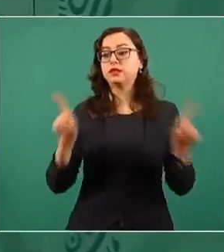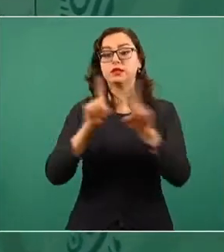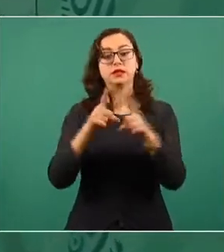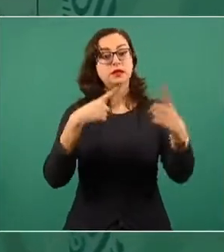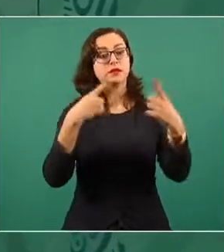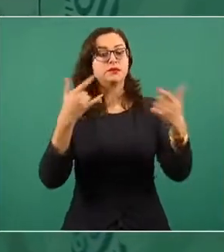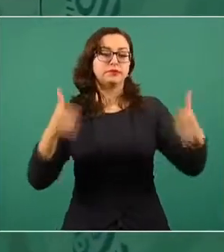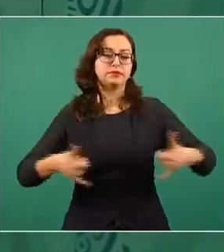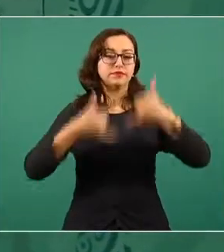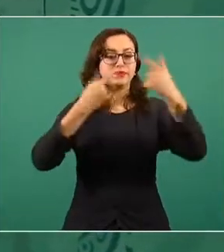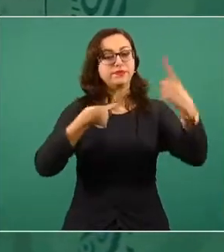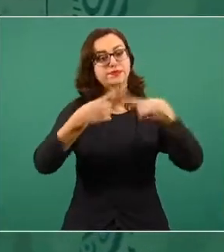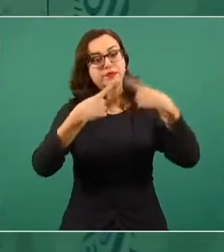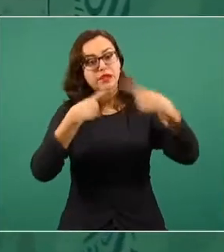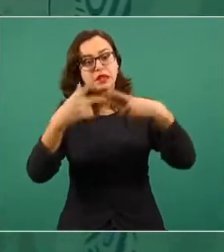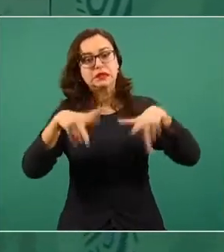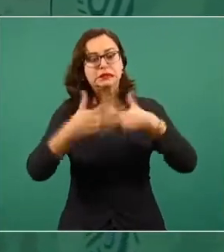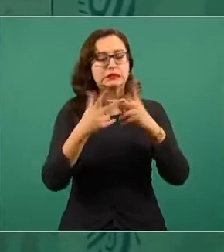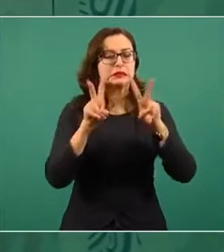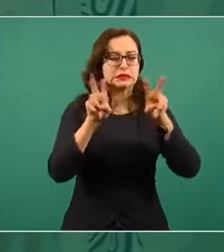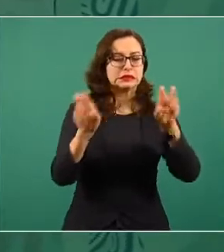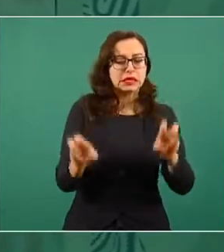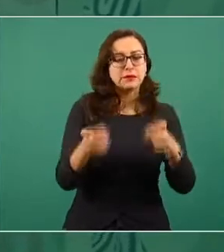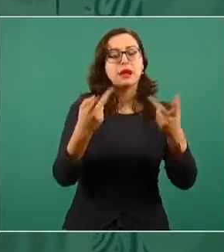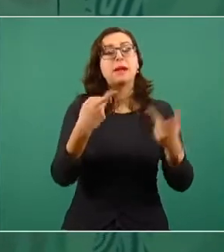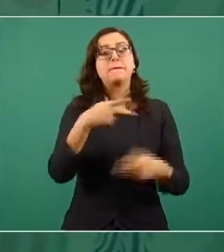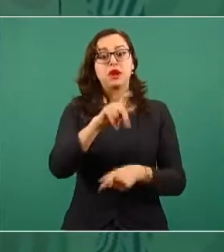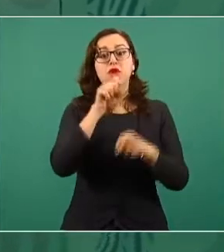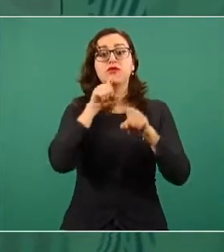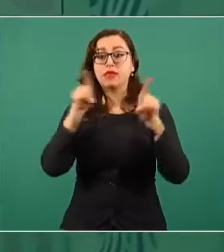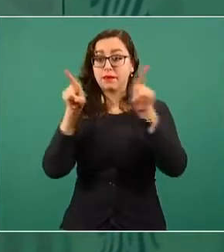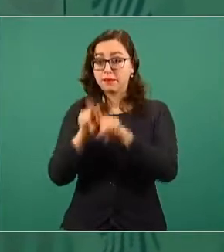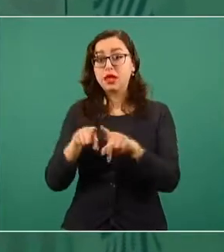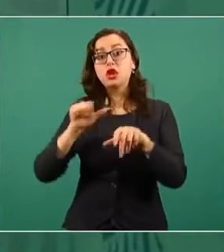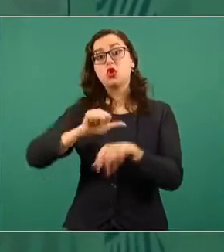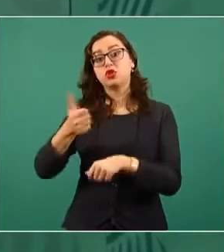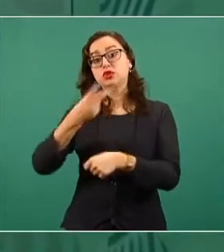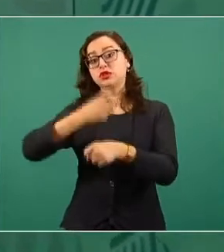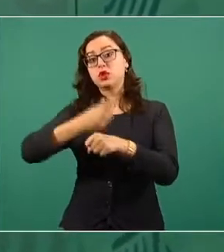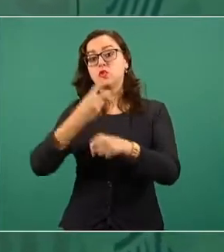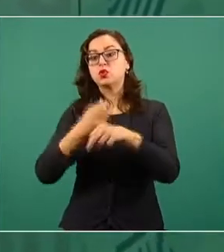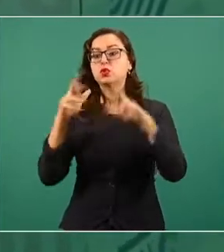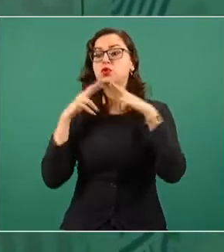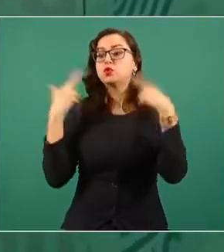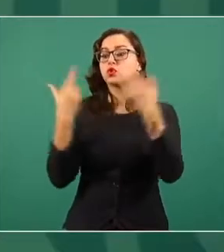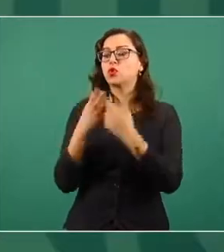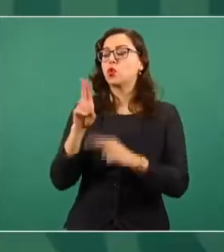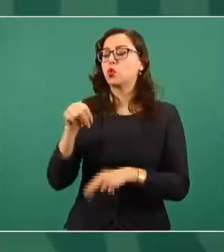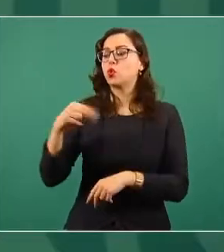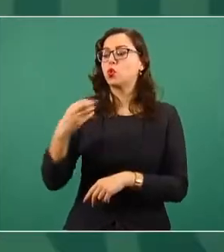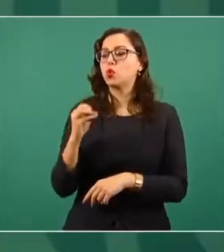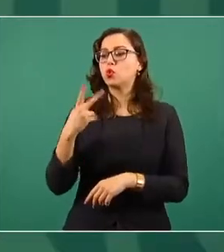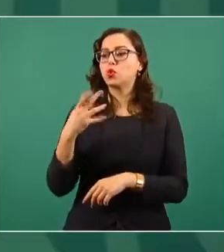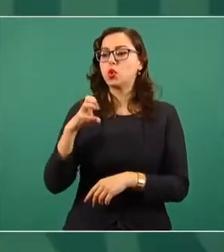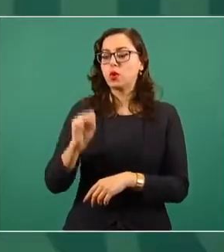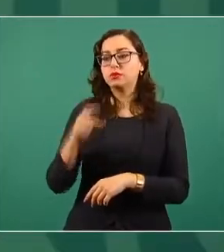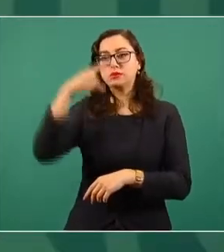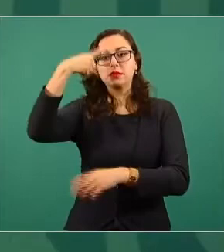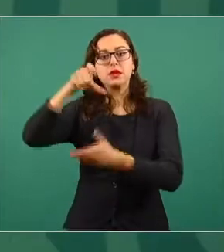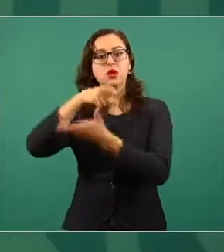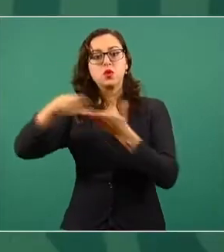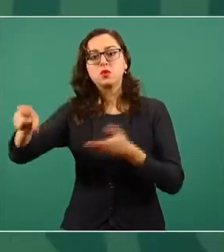toda la reunión de la UNOPS para la compra de medicamentos y el material de curación. Así que